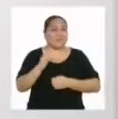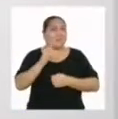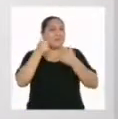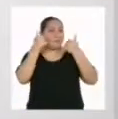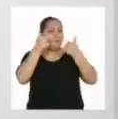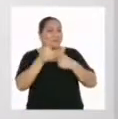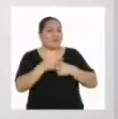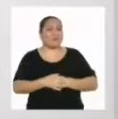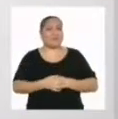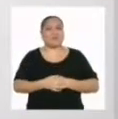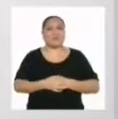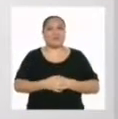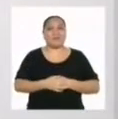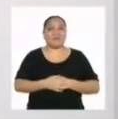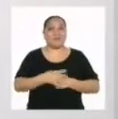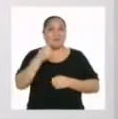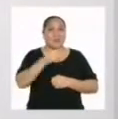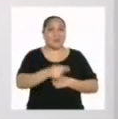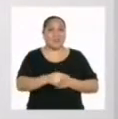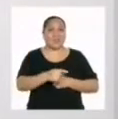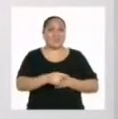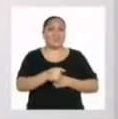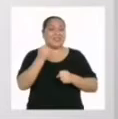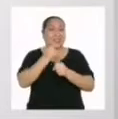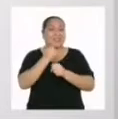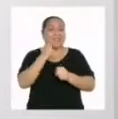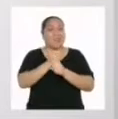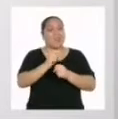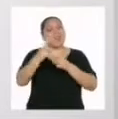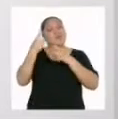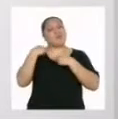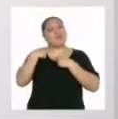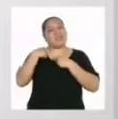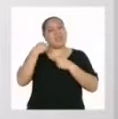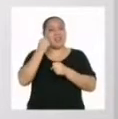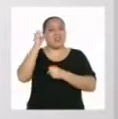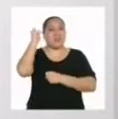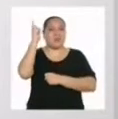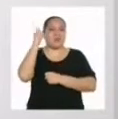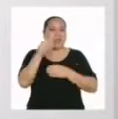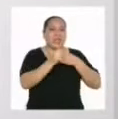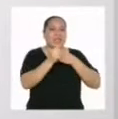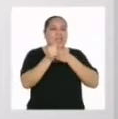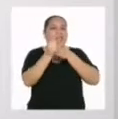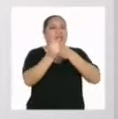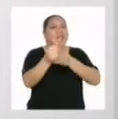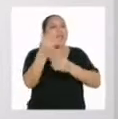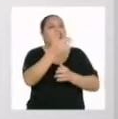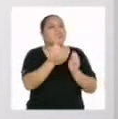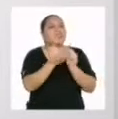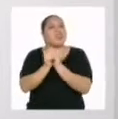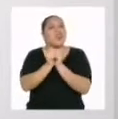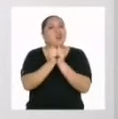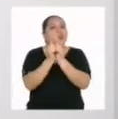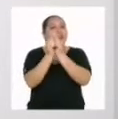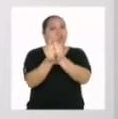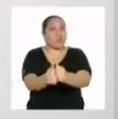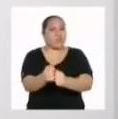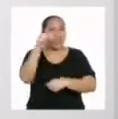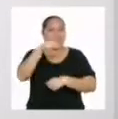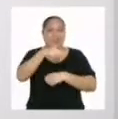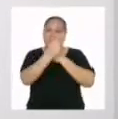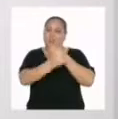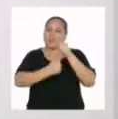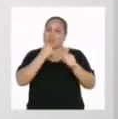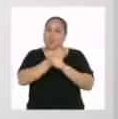De nada, Yaremis. Esa es nuestra labor como docentes. Guiarlos y acompañarlos en